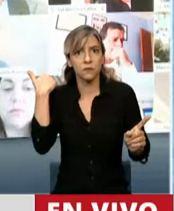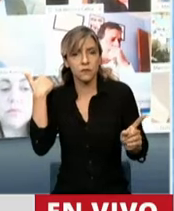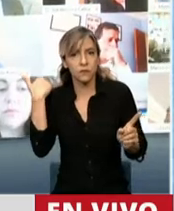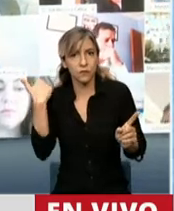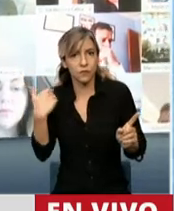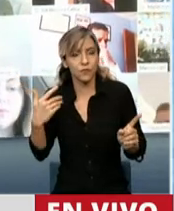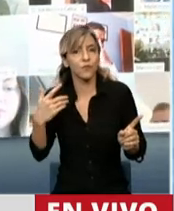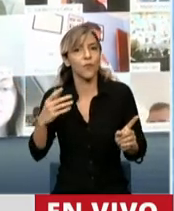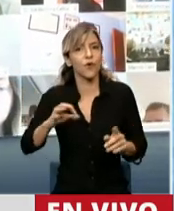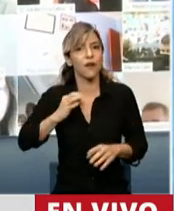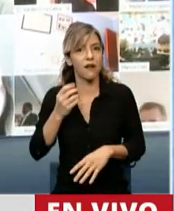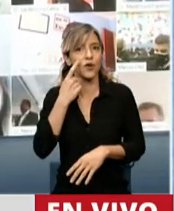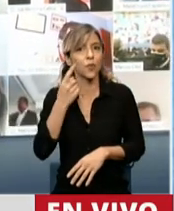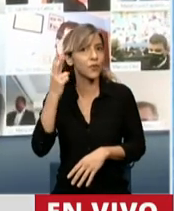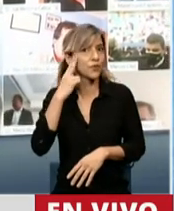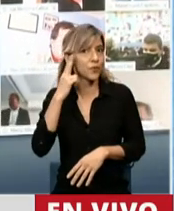del año 1994,